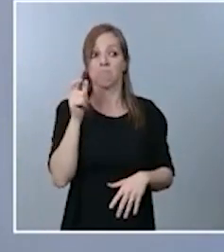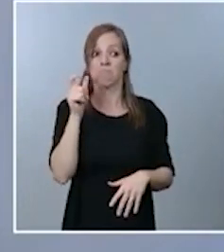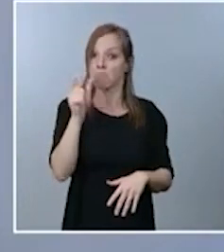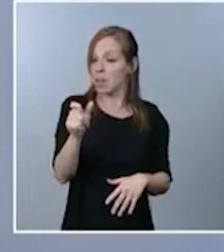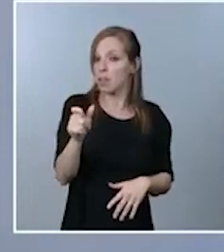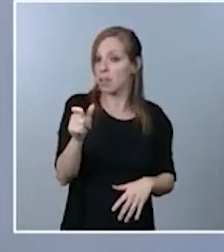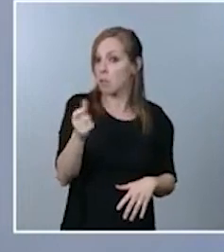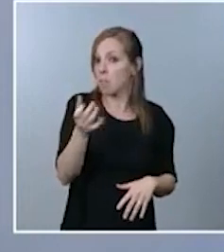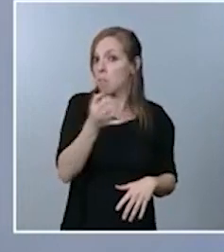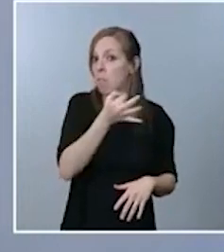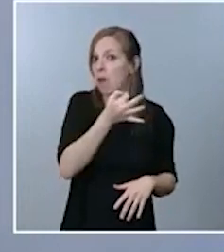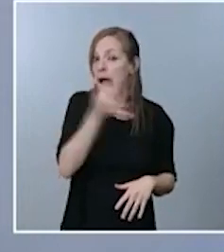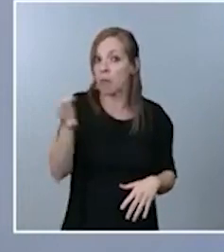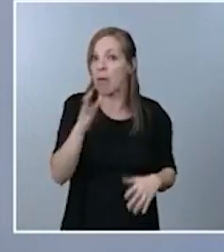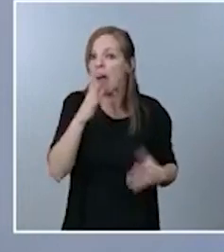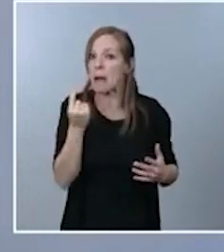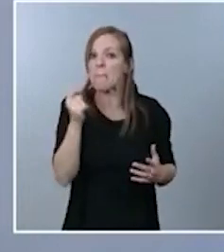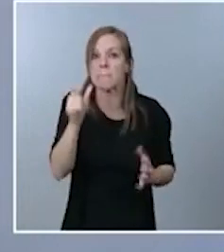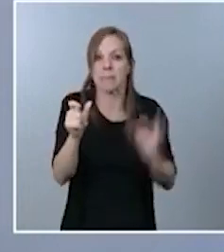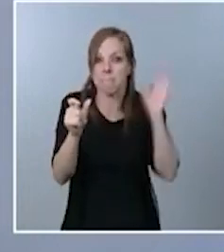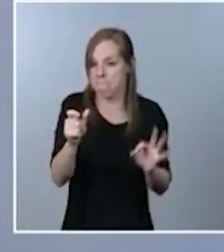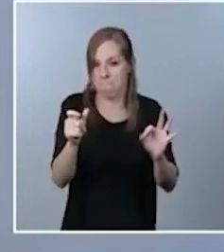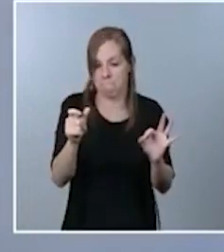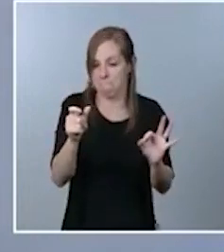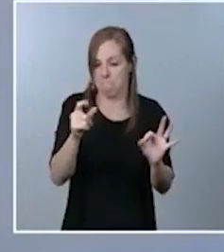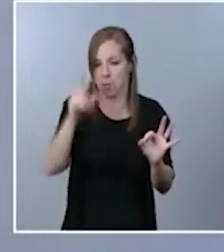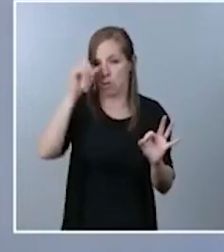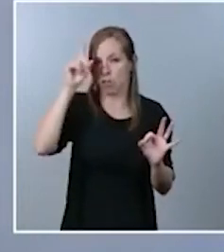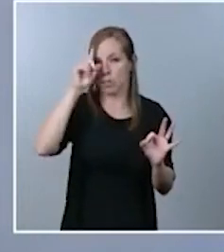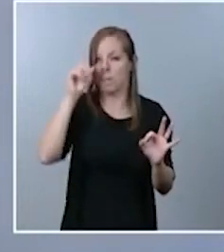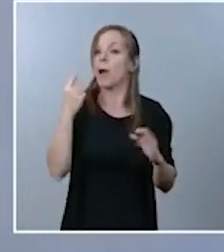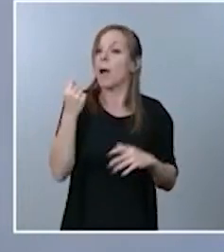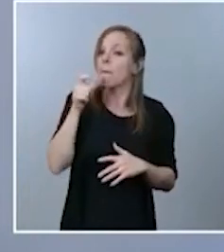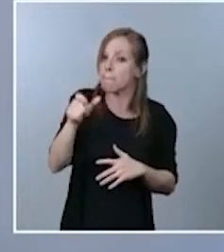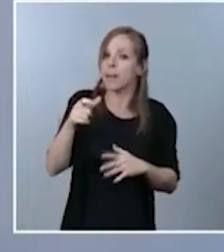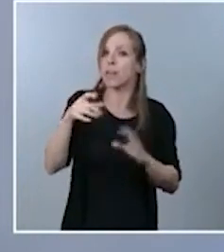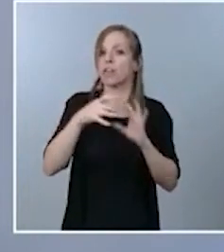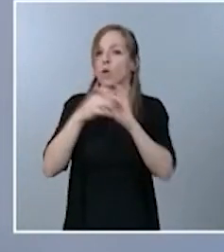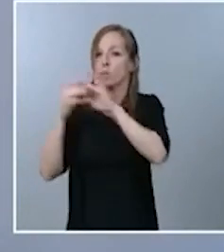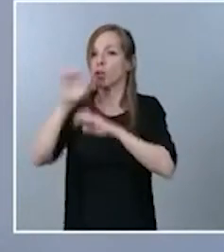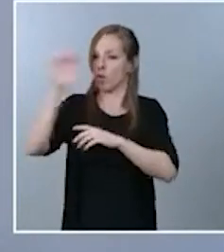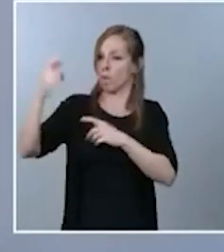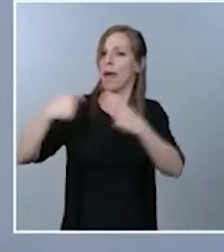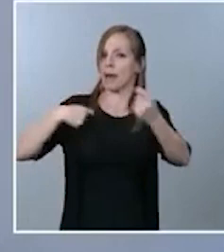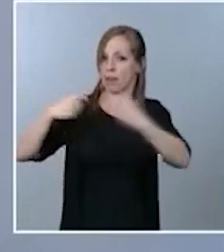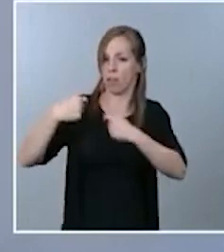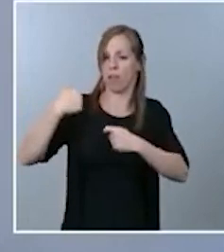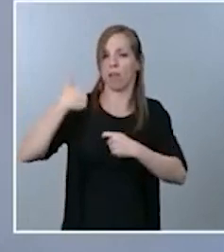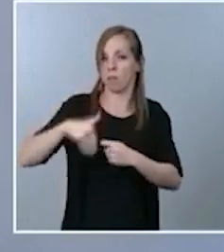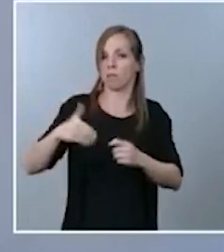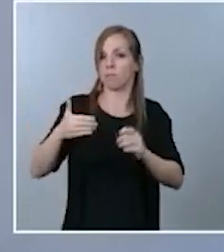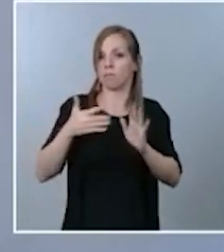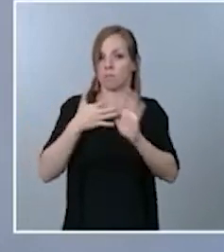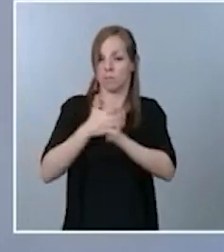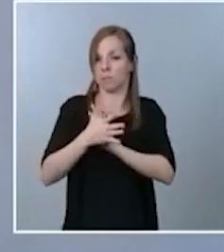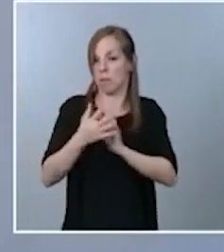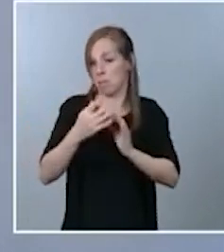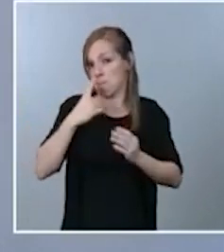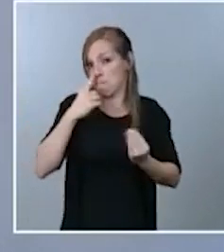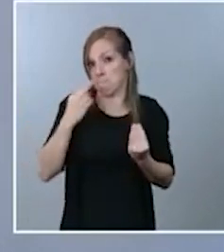ahora mismo no sé exactamente lo que es pero que está negociado por la Unión Europea por lo tanto pues será seguramente bastante